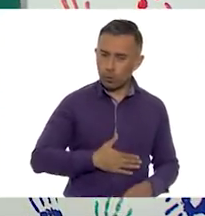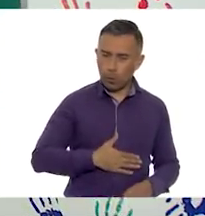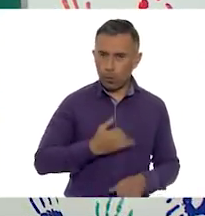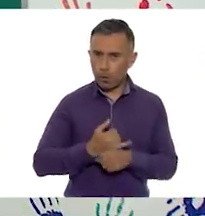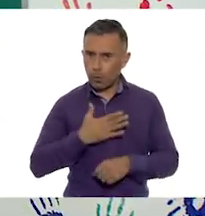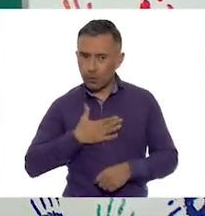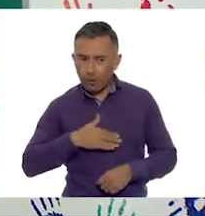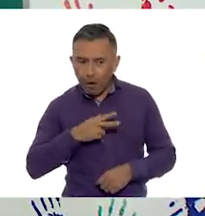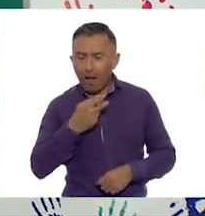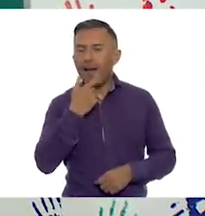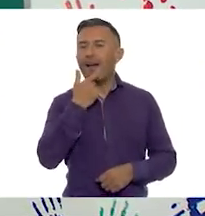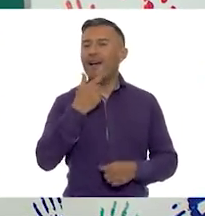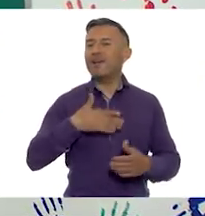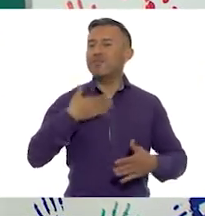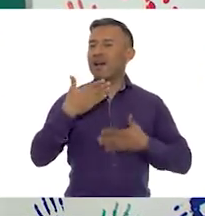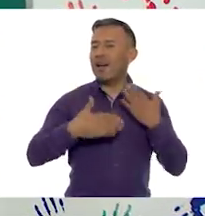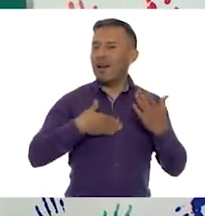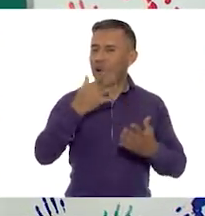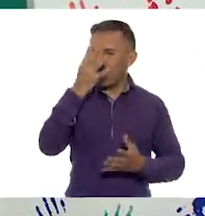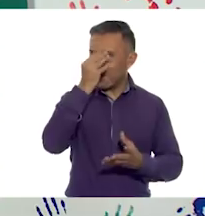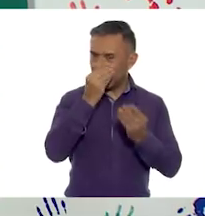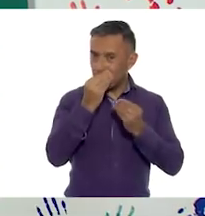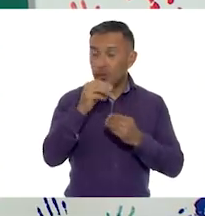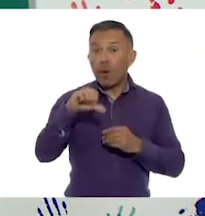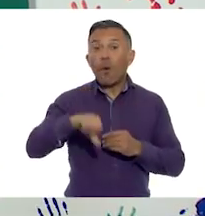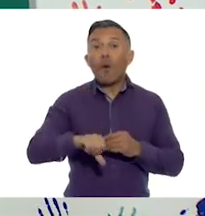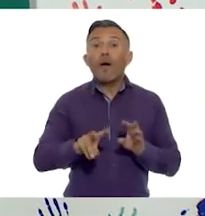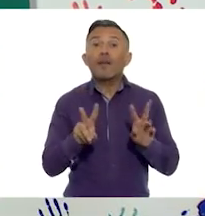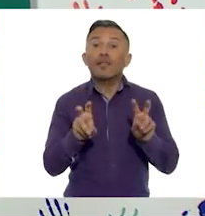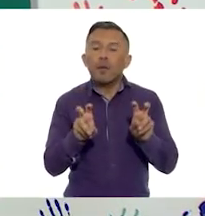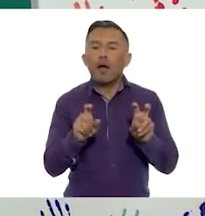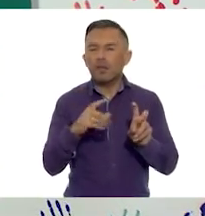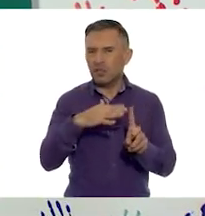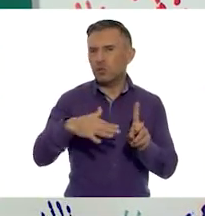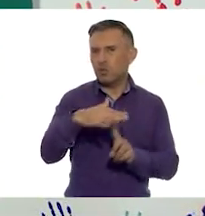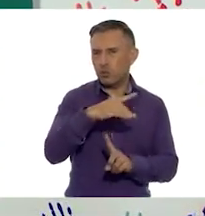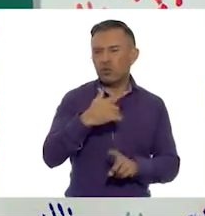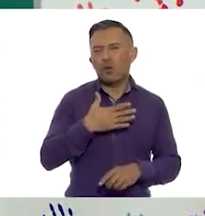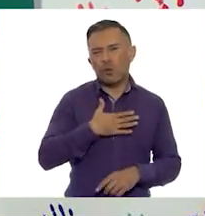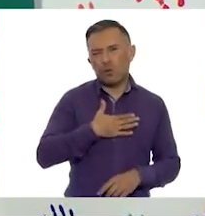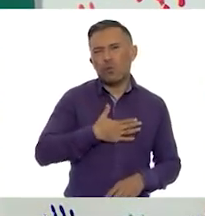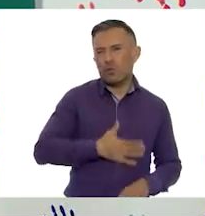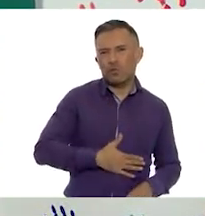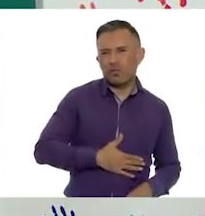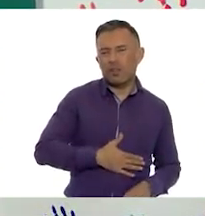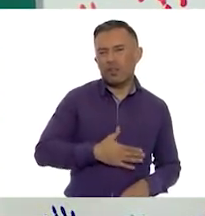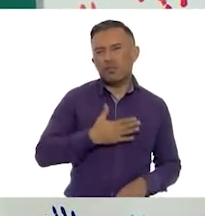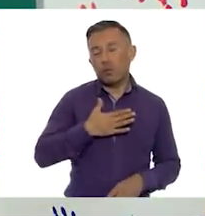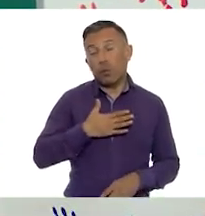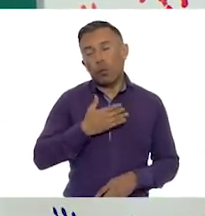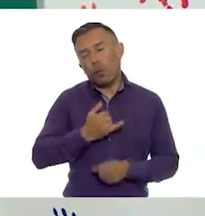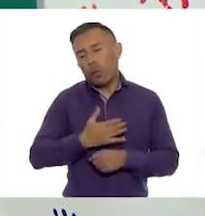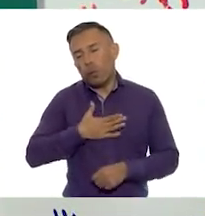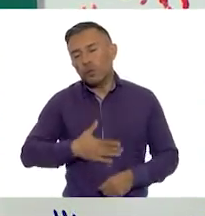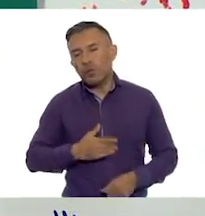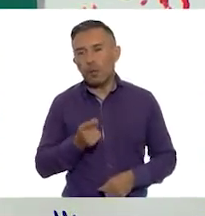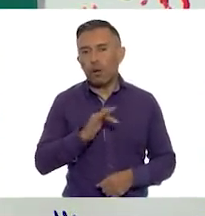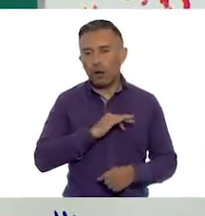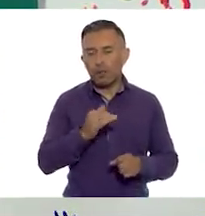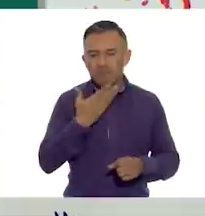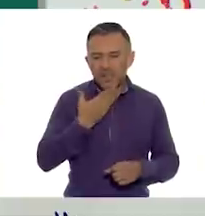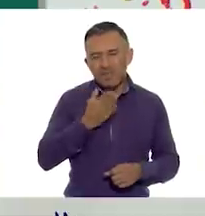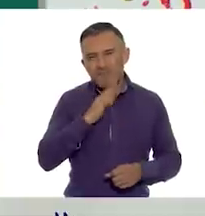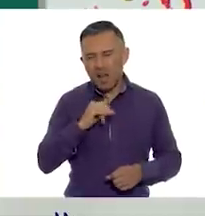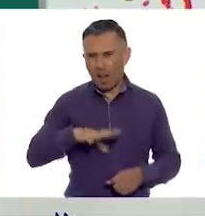día de hoy vamos a seguir hablando de las situaciones justas e injustas, pero también de las acciones que podemos realizar para cambiar esas